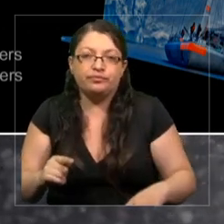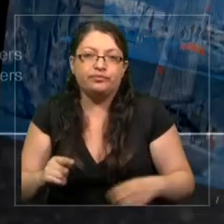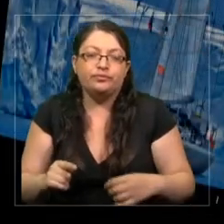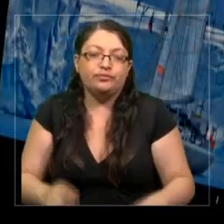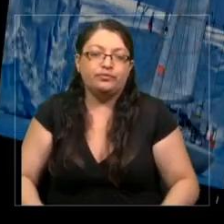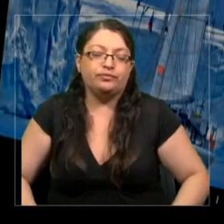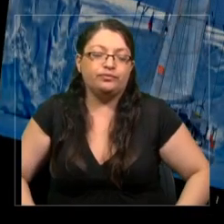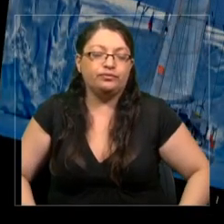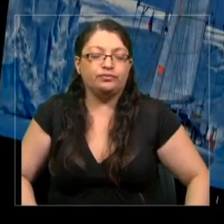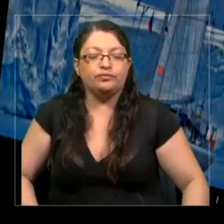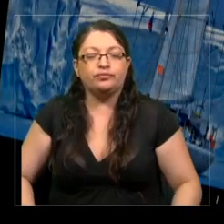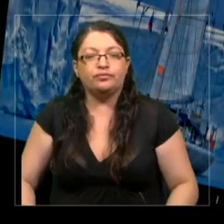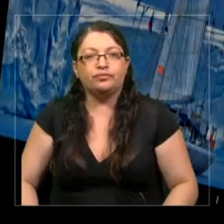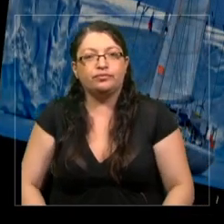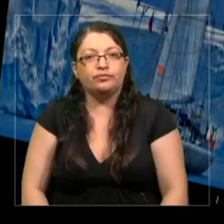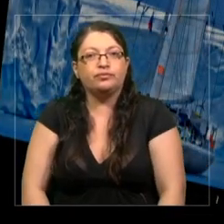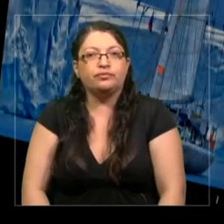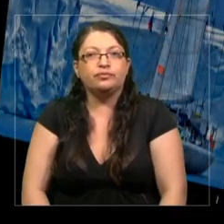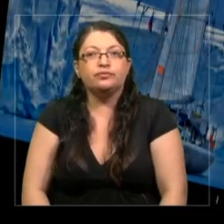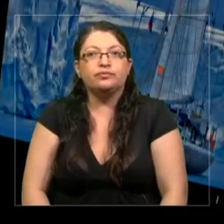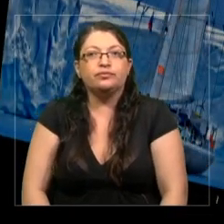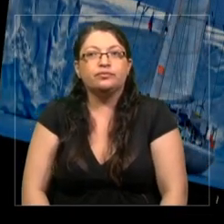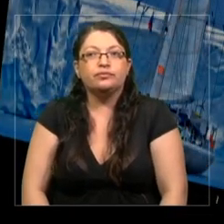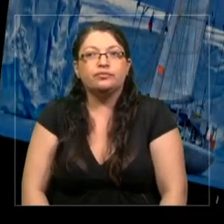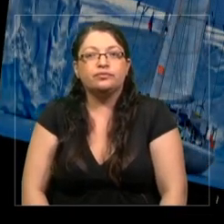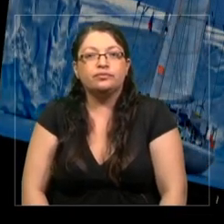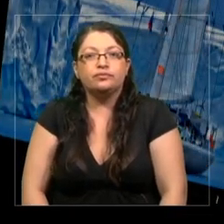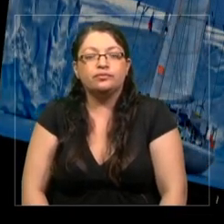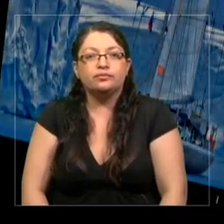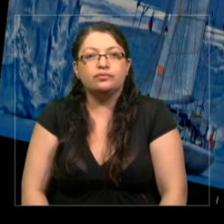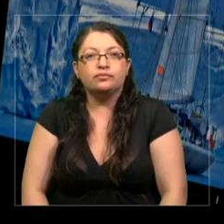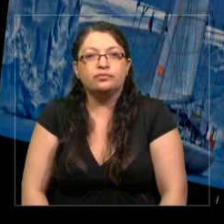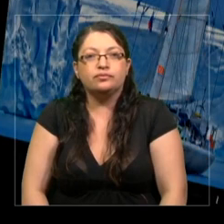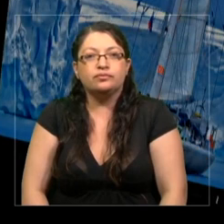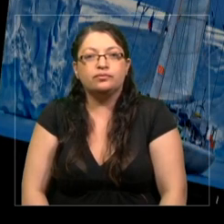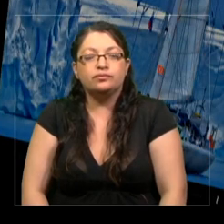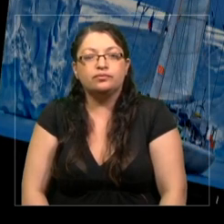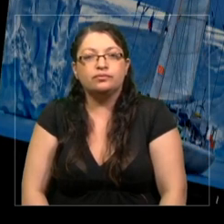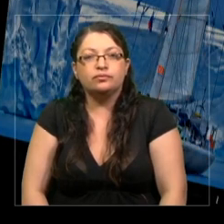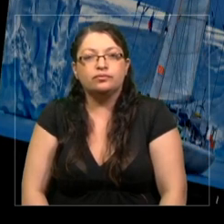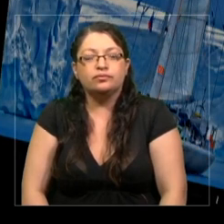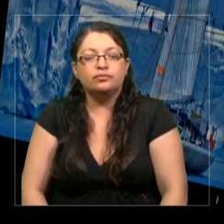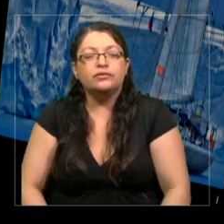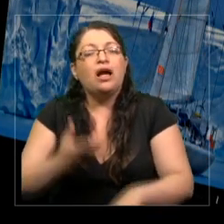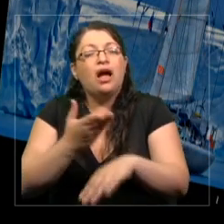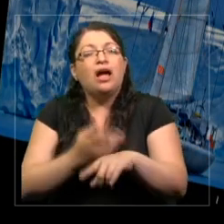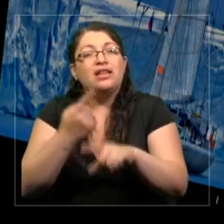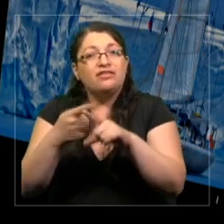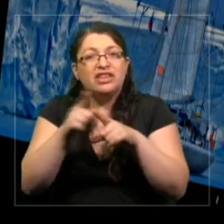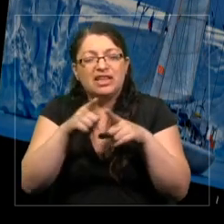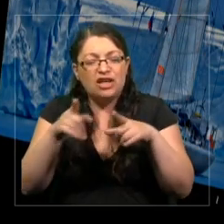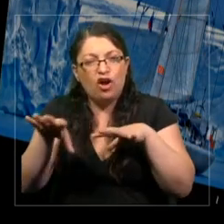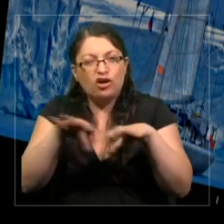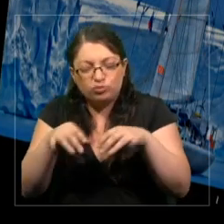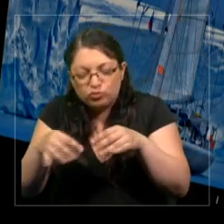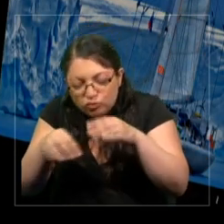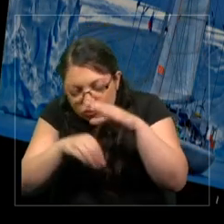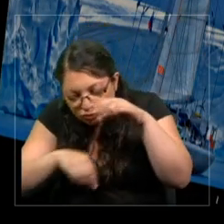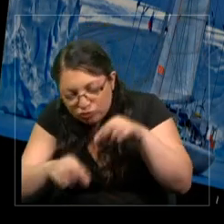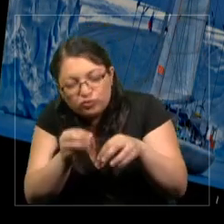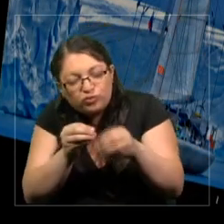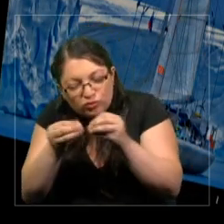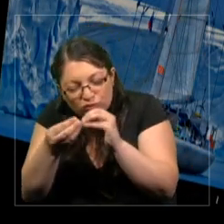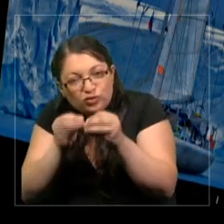pero hay algunos organismos unicelulares que son los protistos, que son increíblemente